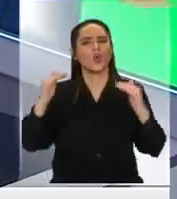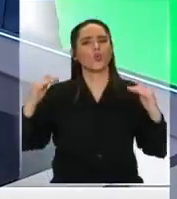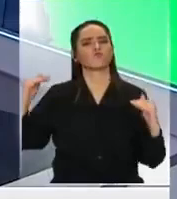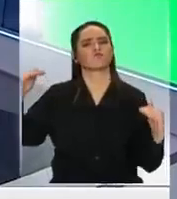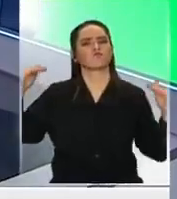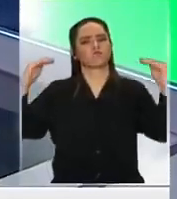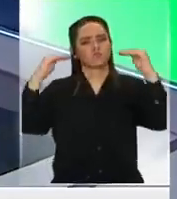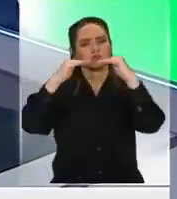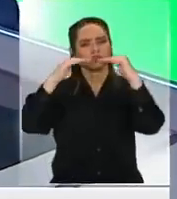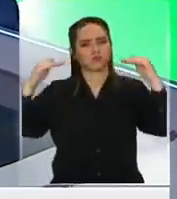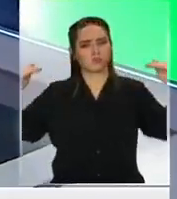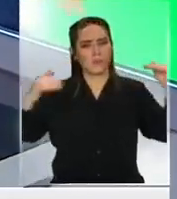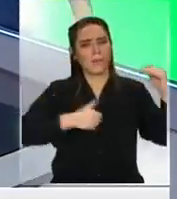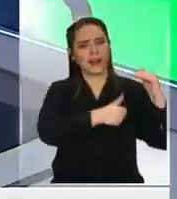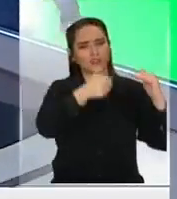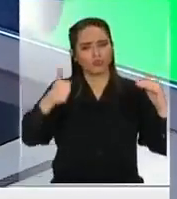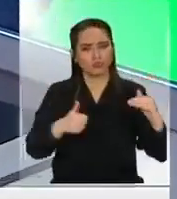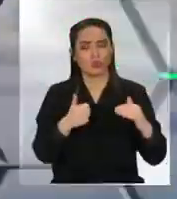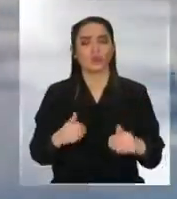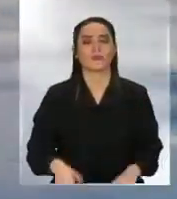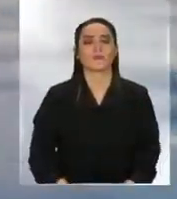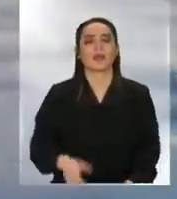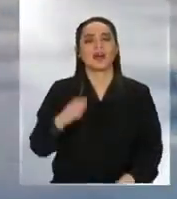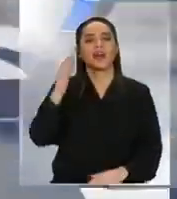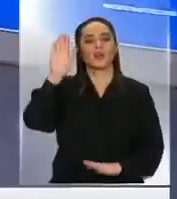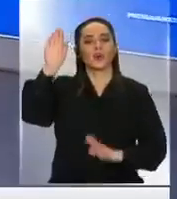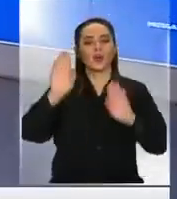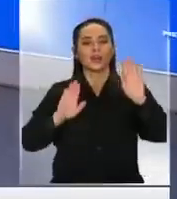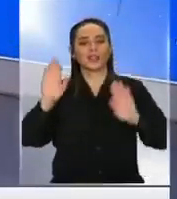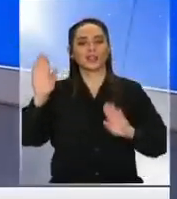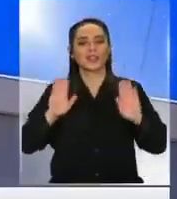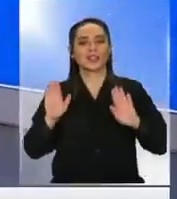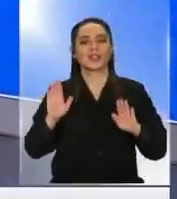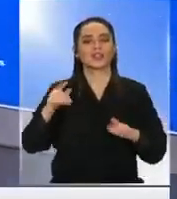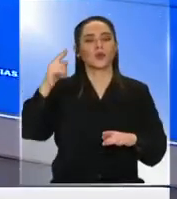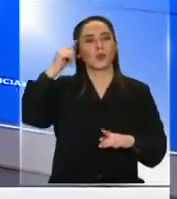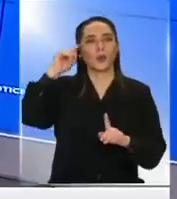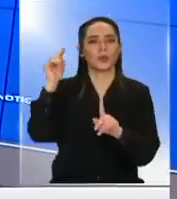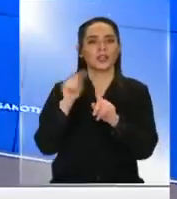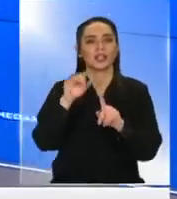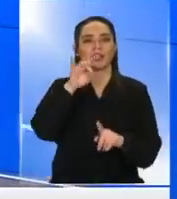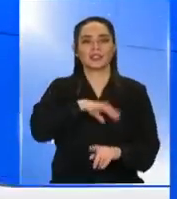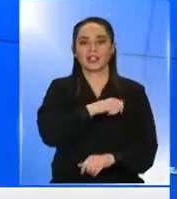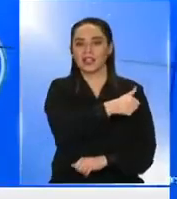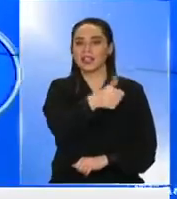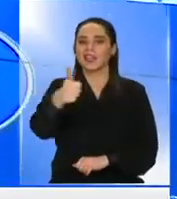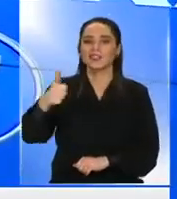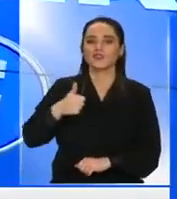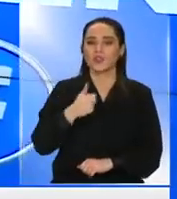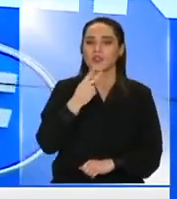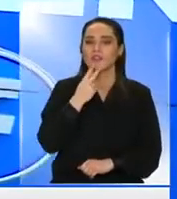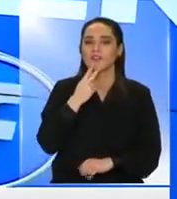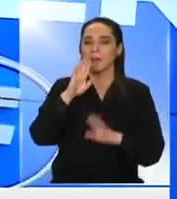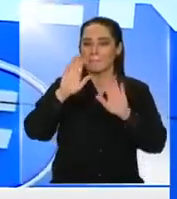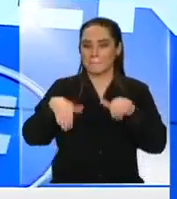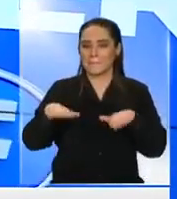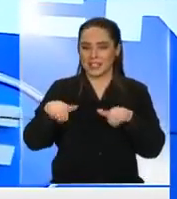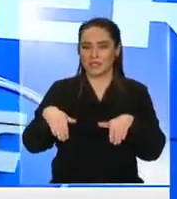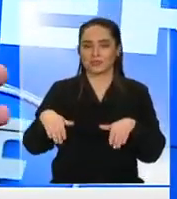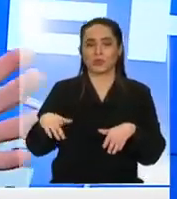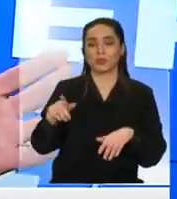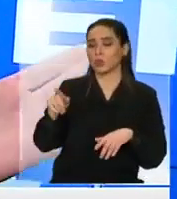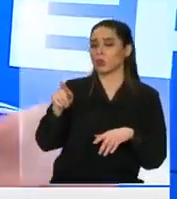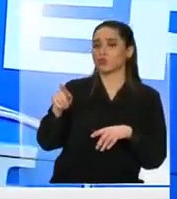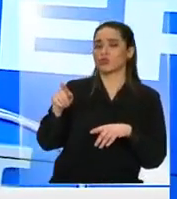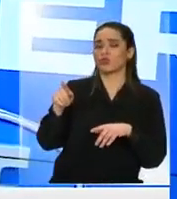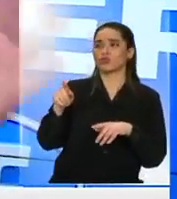hay un candidato que dice que su objetivo es que todos vivamos en el mismo Chile yo concuerdo con esa tesis pero no concuerdo con las fórmulas porque